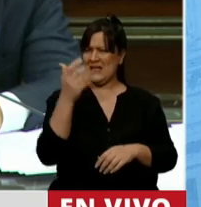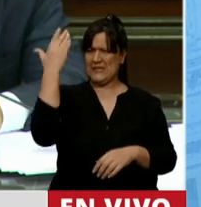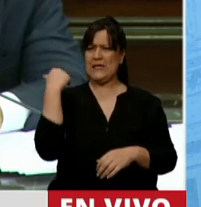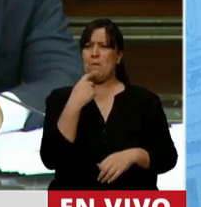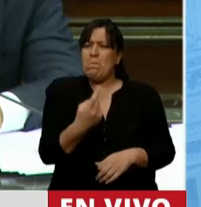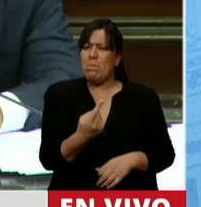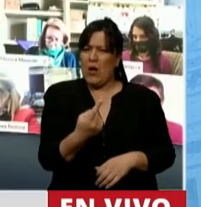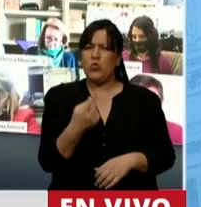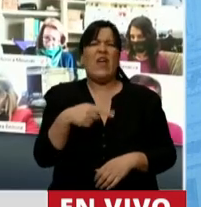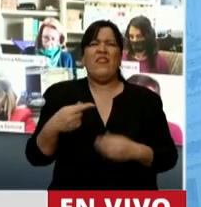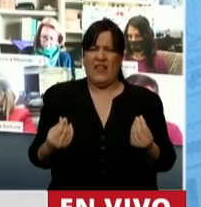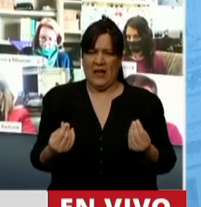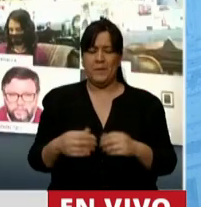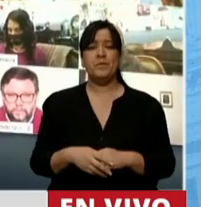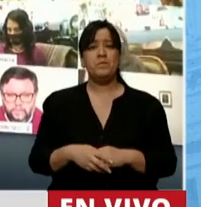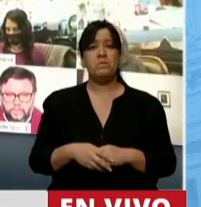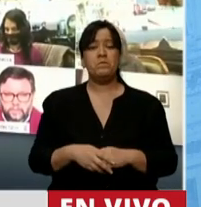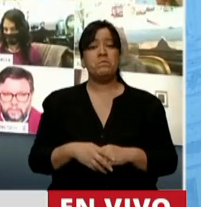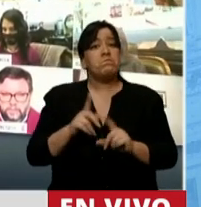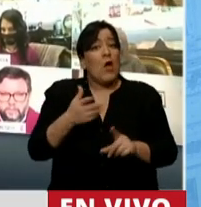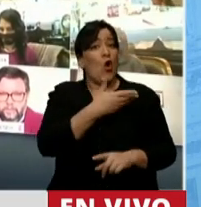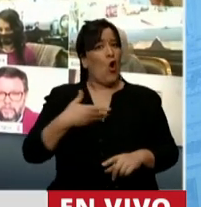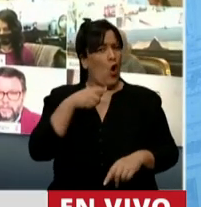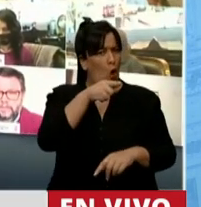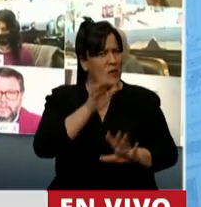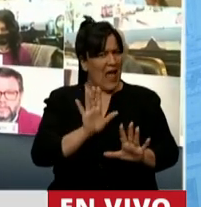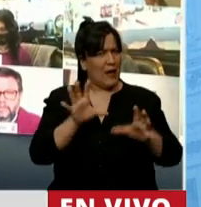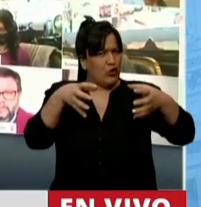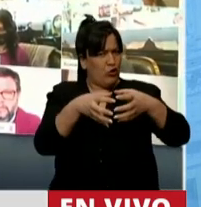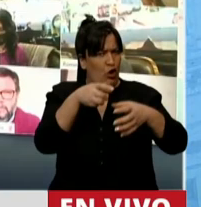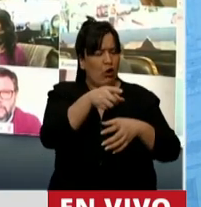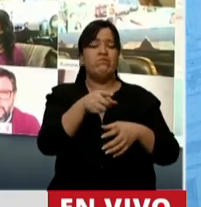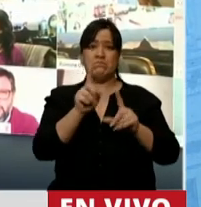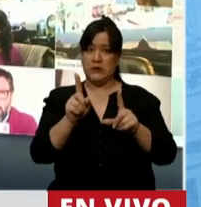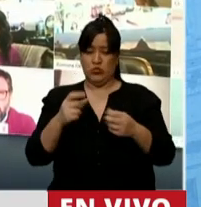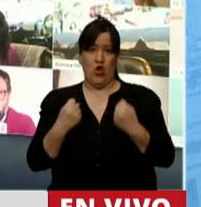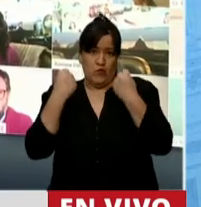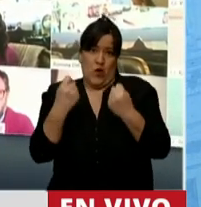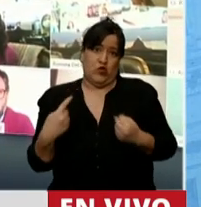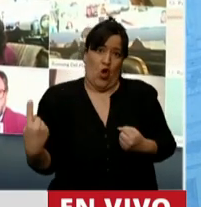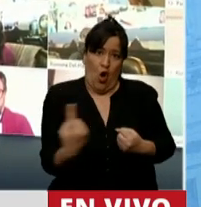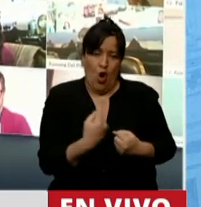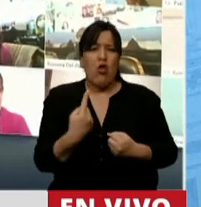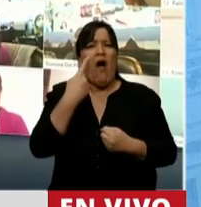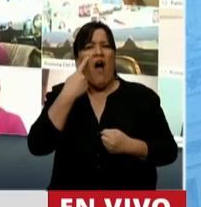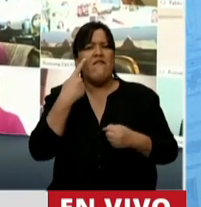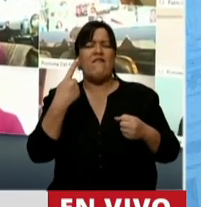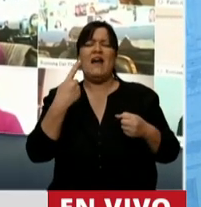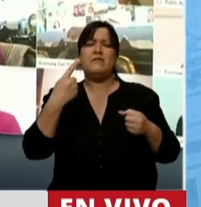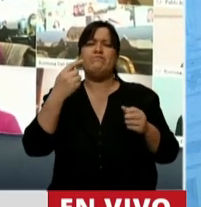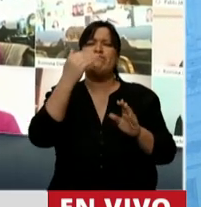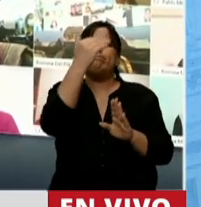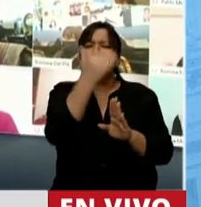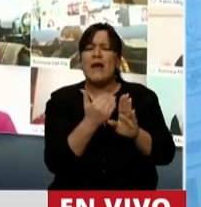si contemplaba el gobierno en función del esfuerzo compartido a realizar alguna reducción temporal